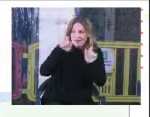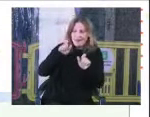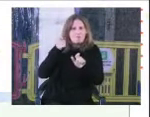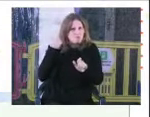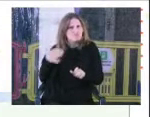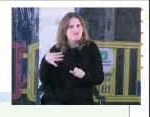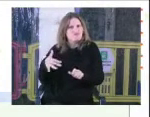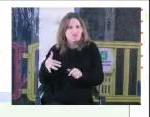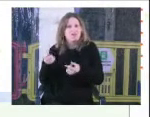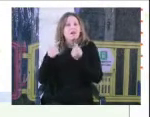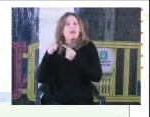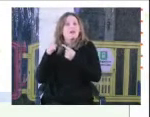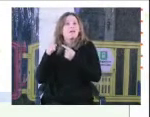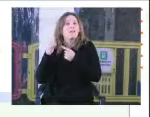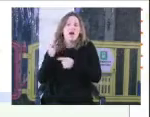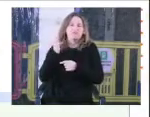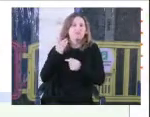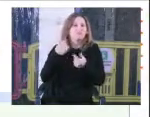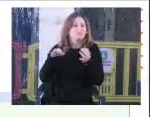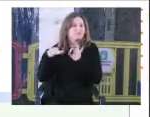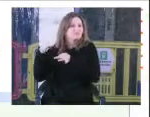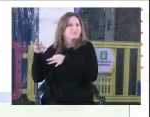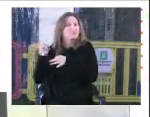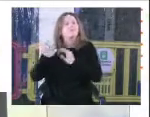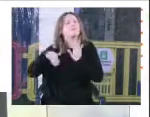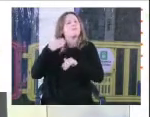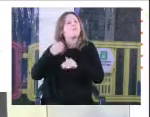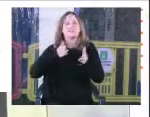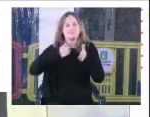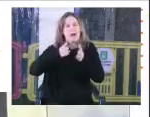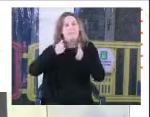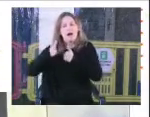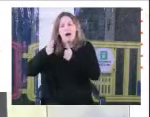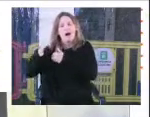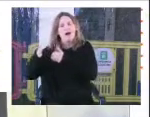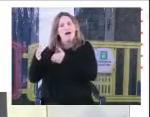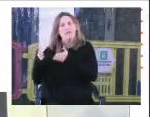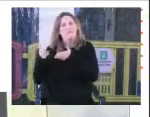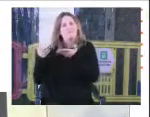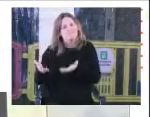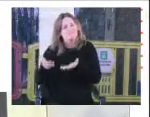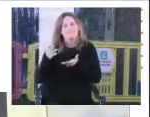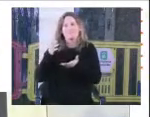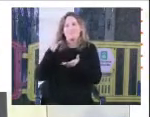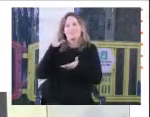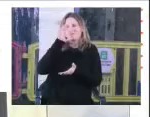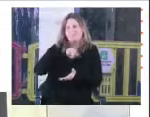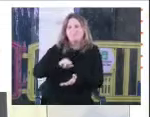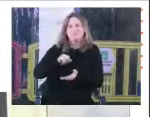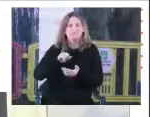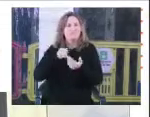Y luego de eso pasamos por varias etapas de intolerancias,